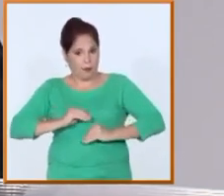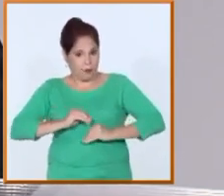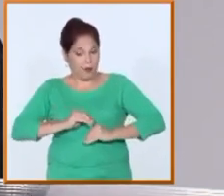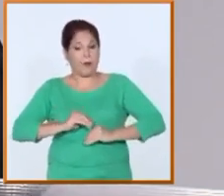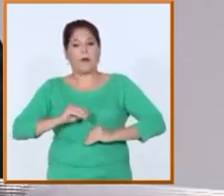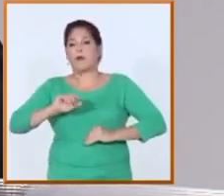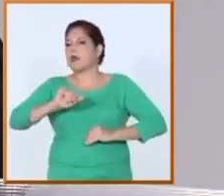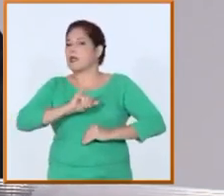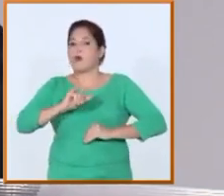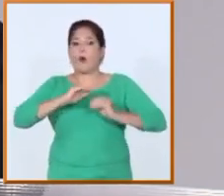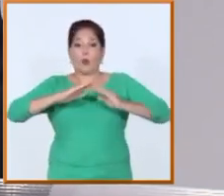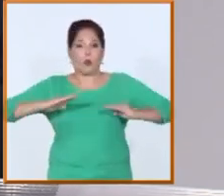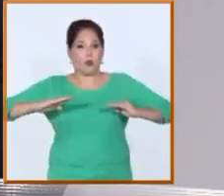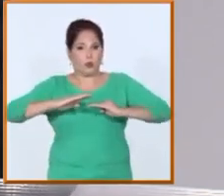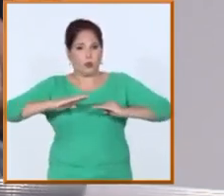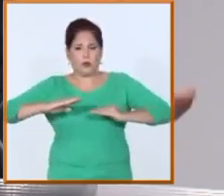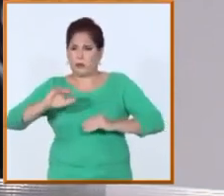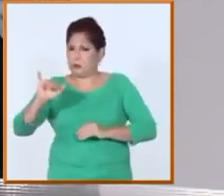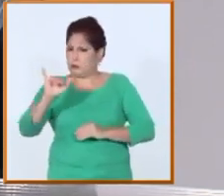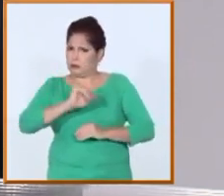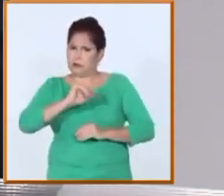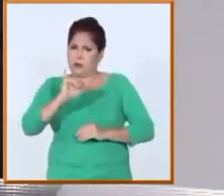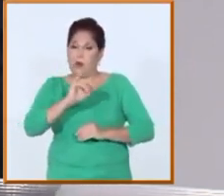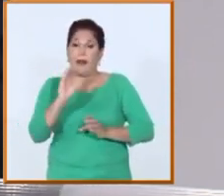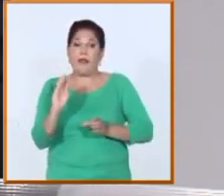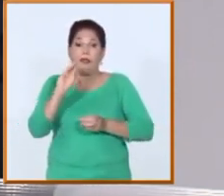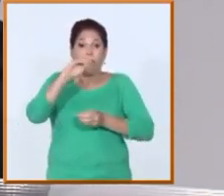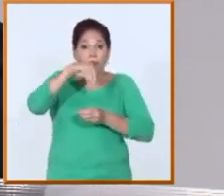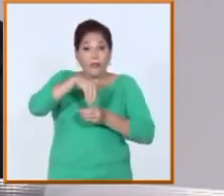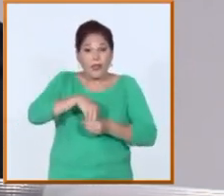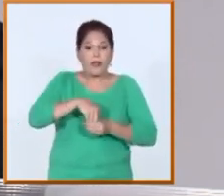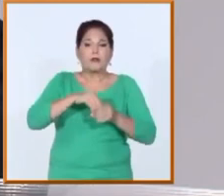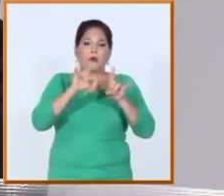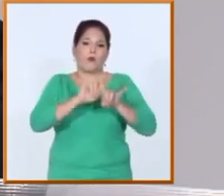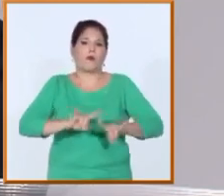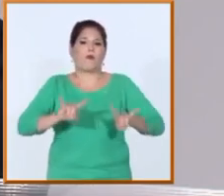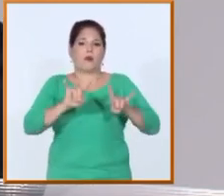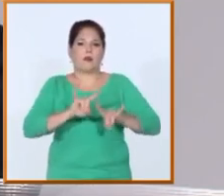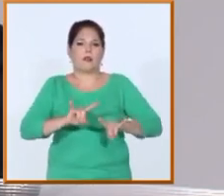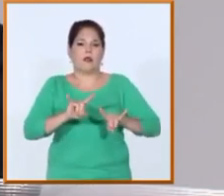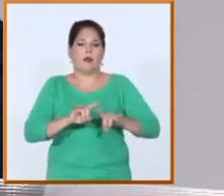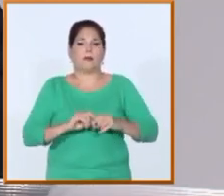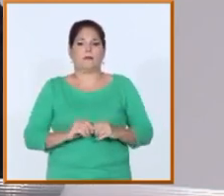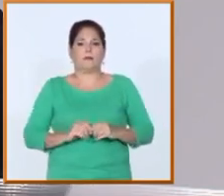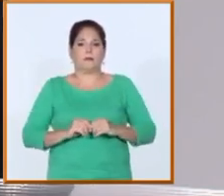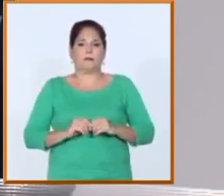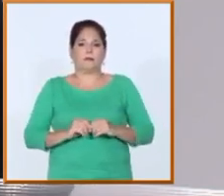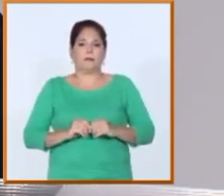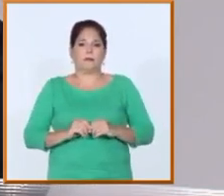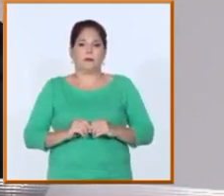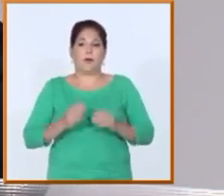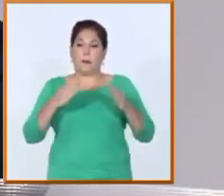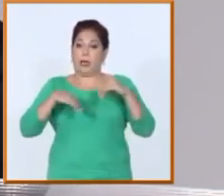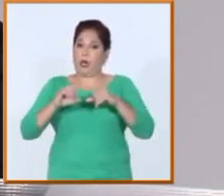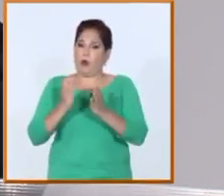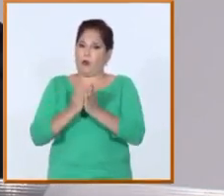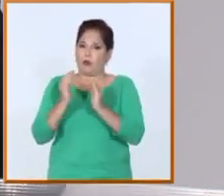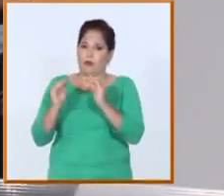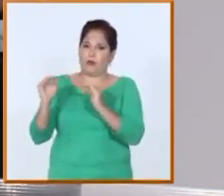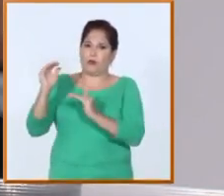la ciencia, la cultura física y el deporte pasaron a formar parte de las universidades que tradicionalmente tenían mes, y todos aquellos